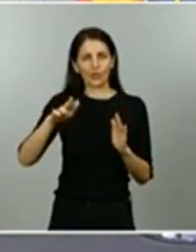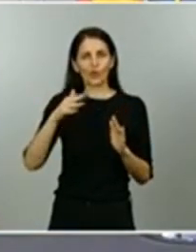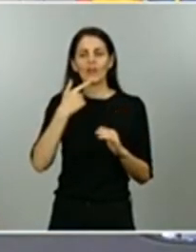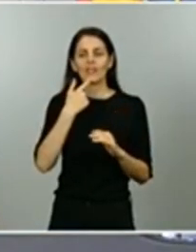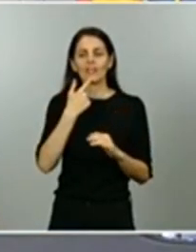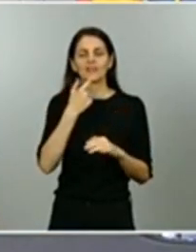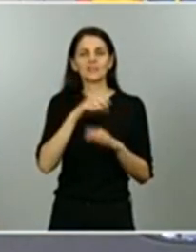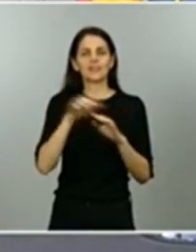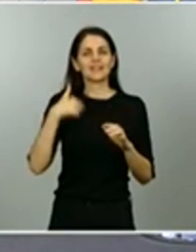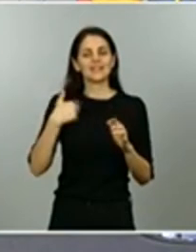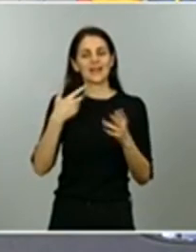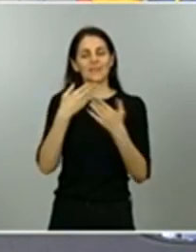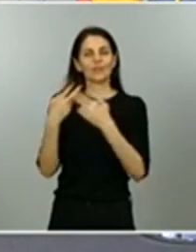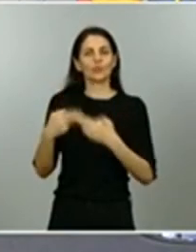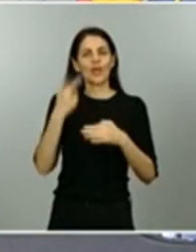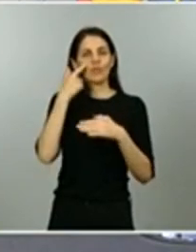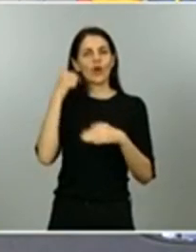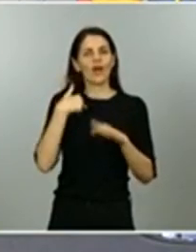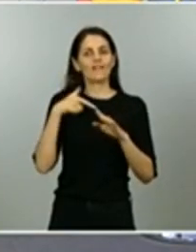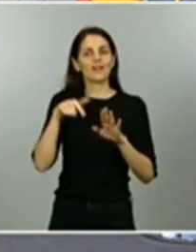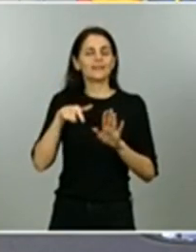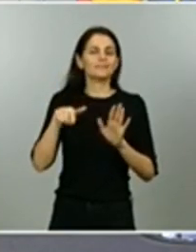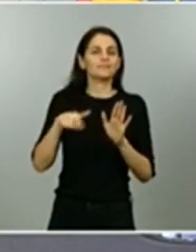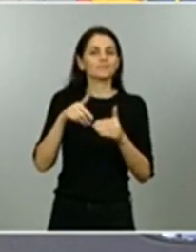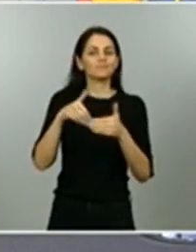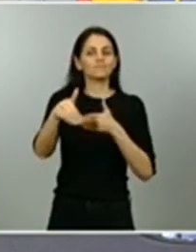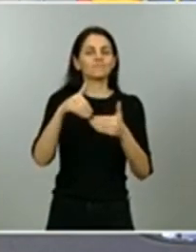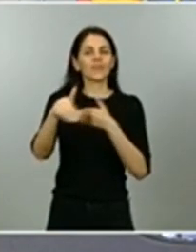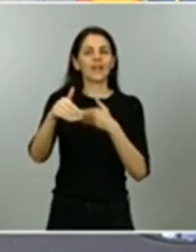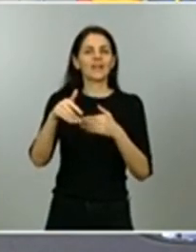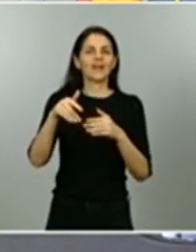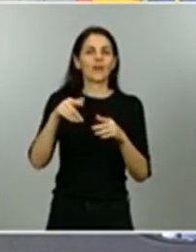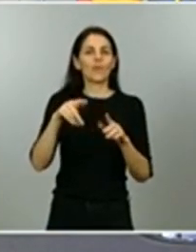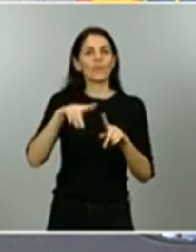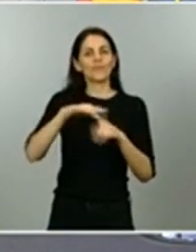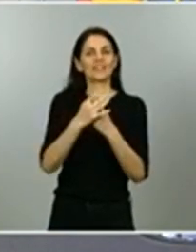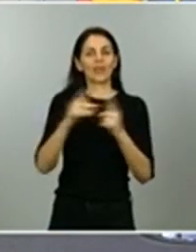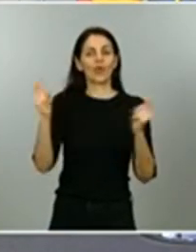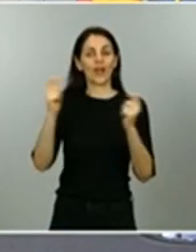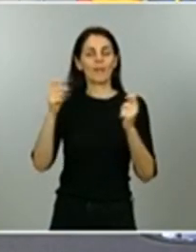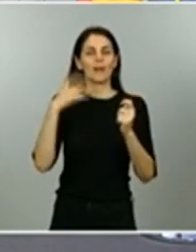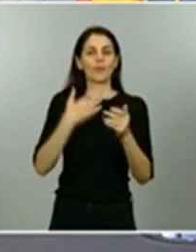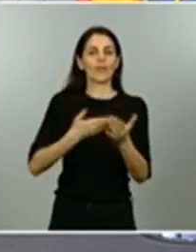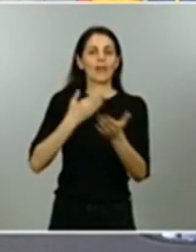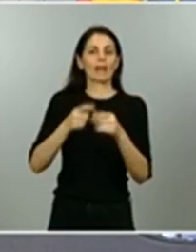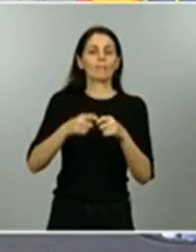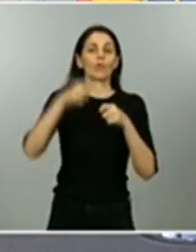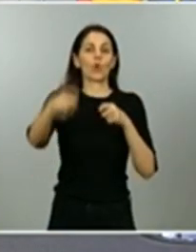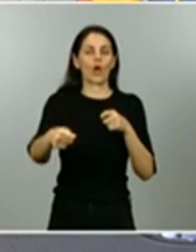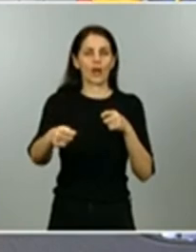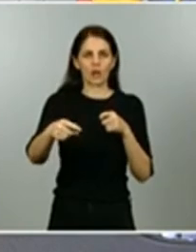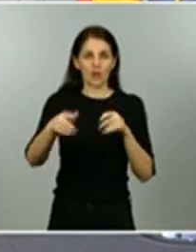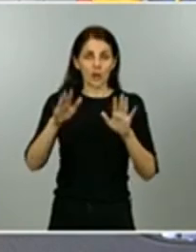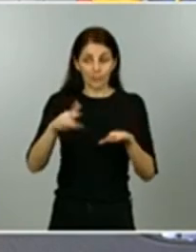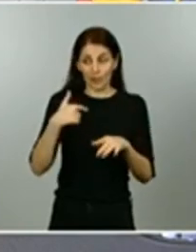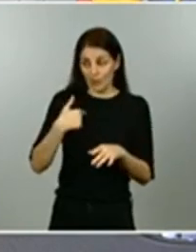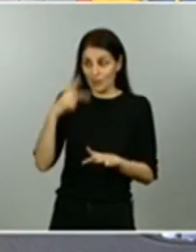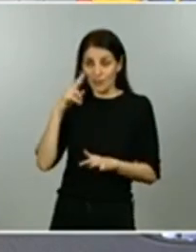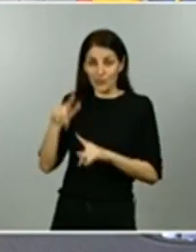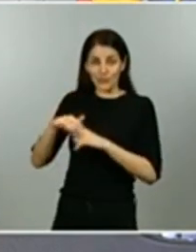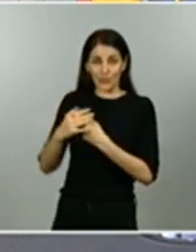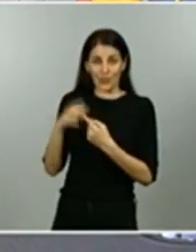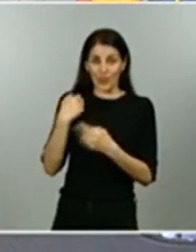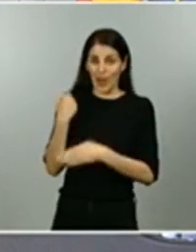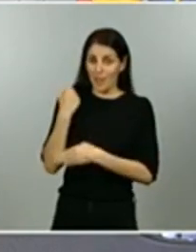dificultad para lograr apoyos que tuvieron en última semana están estudiando ya un plan alternativo si no consiguen nuevas